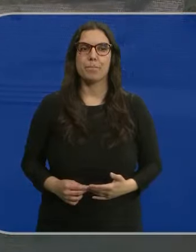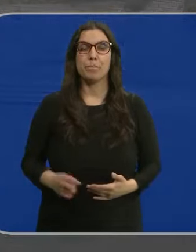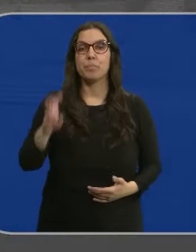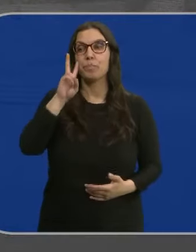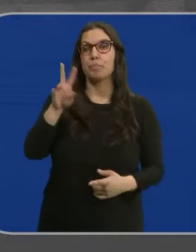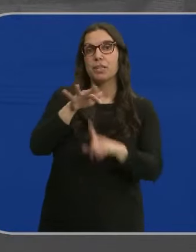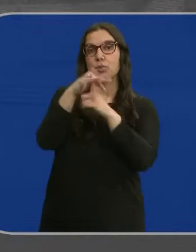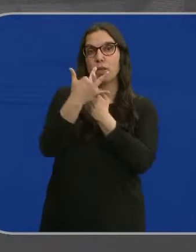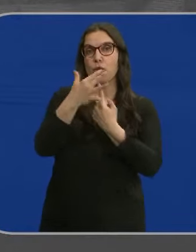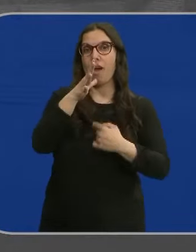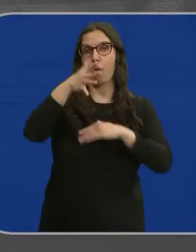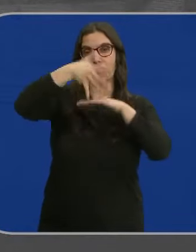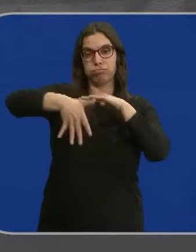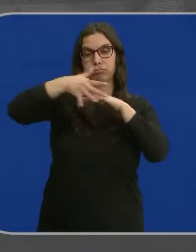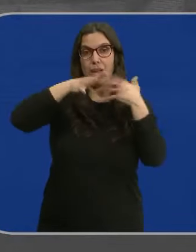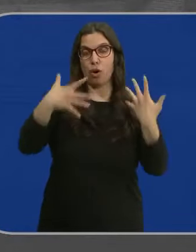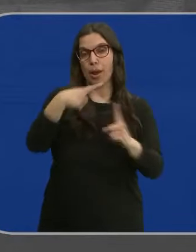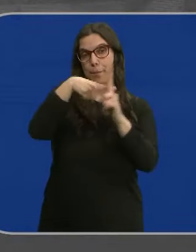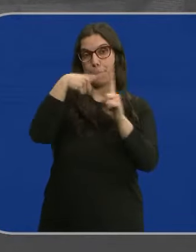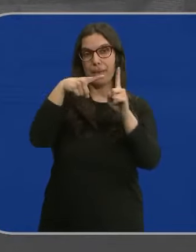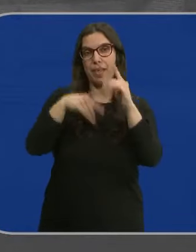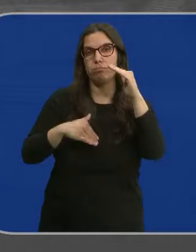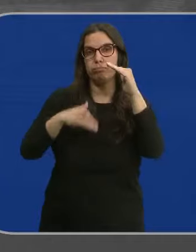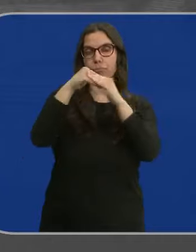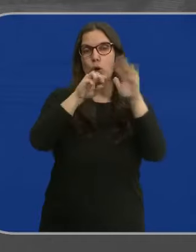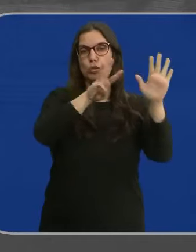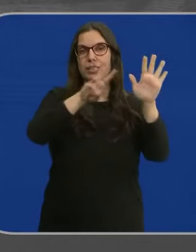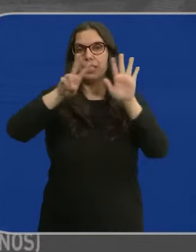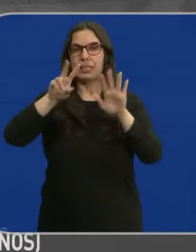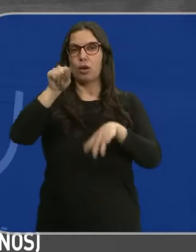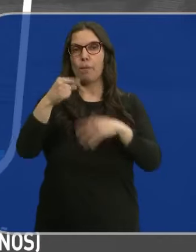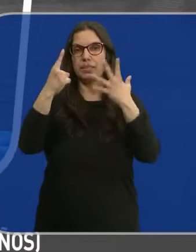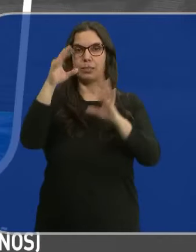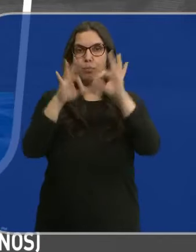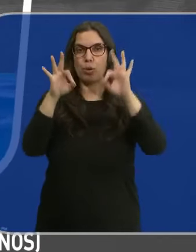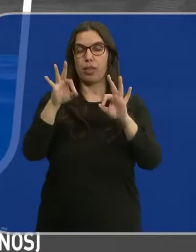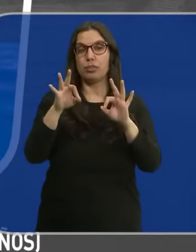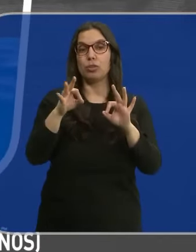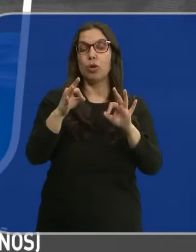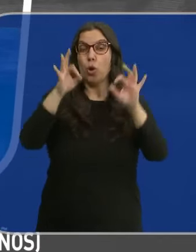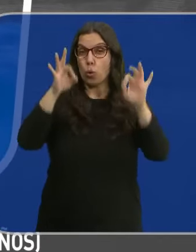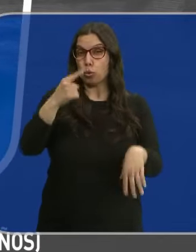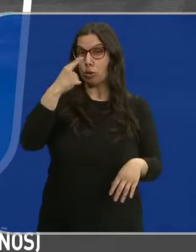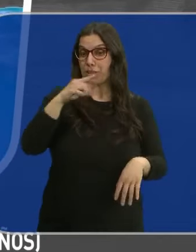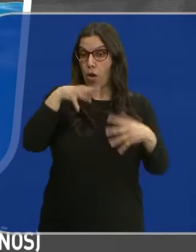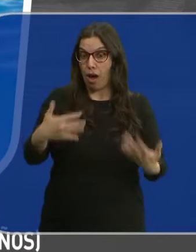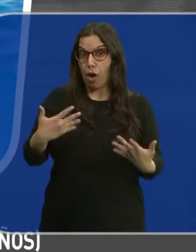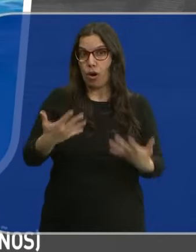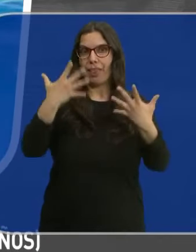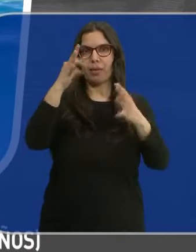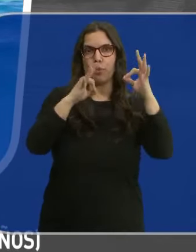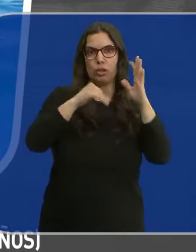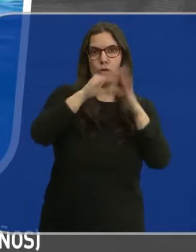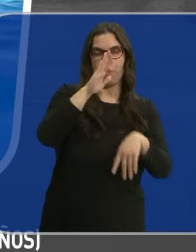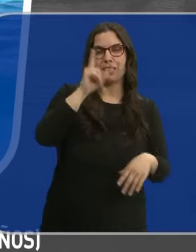Esta es la situación de nuestros embalses. Hoy están de media al 87,6%. 10 puntos por encima que hace exactamente un año, pero